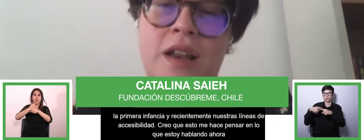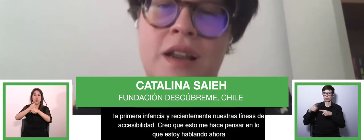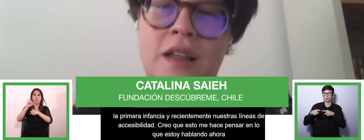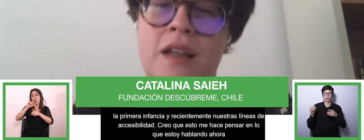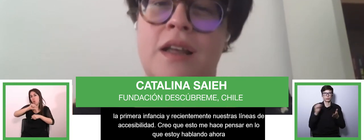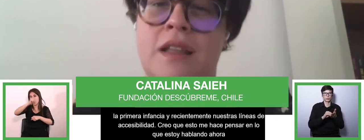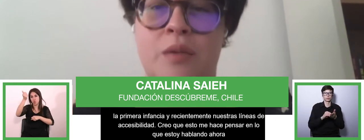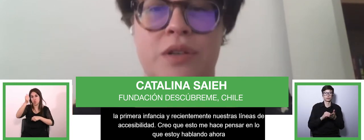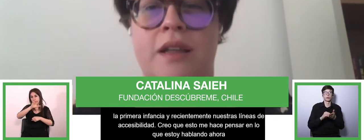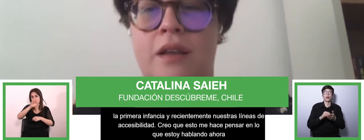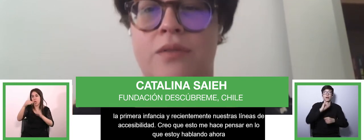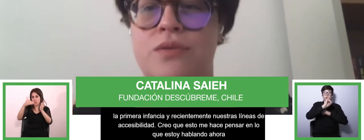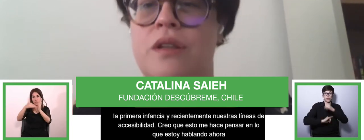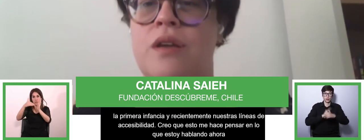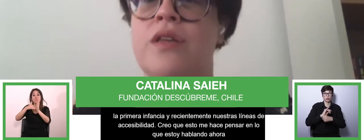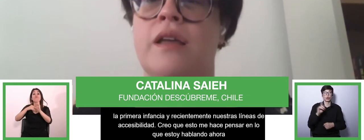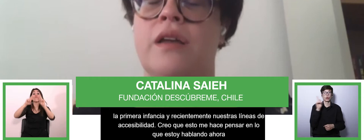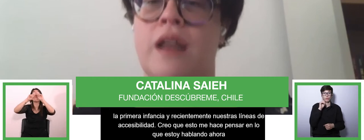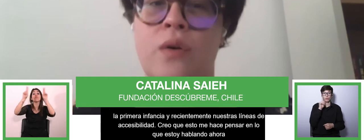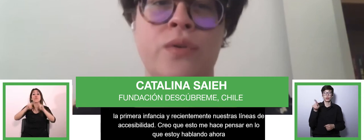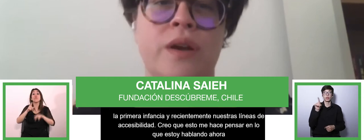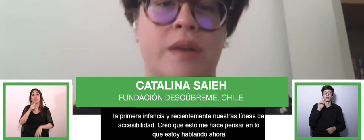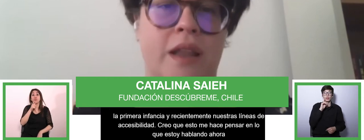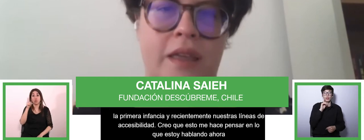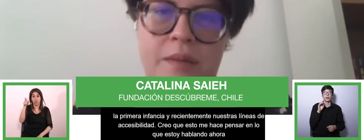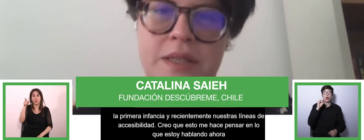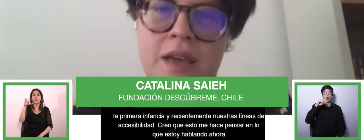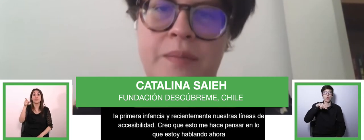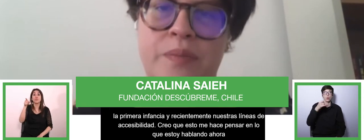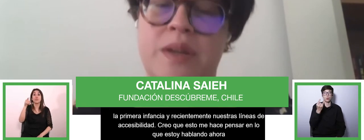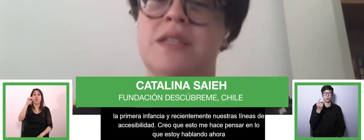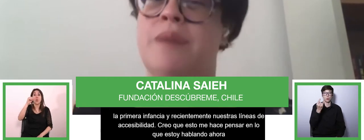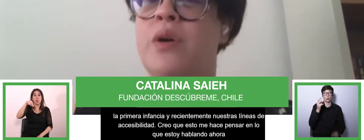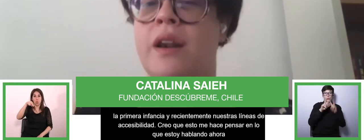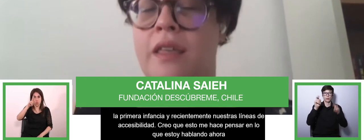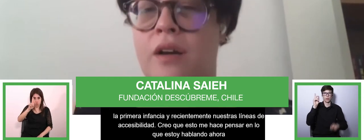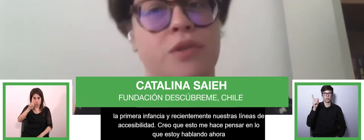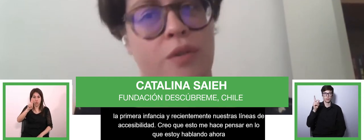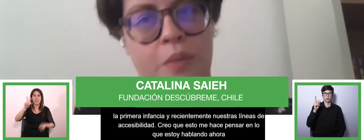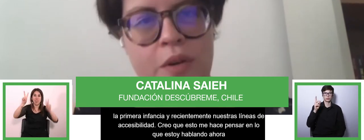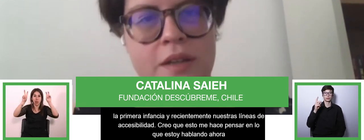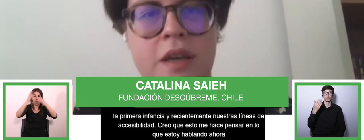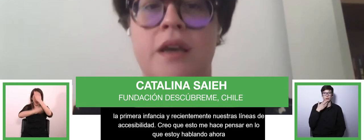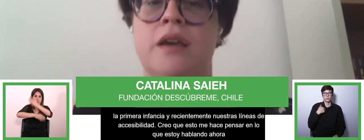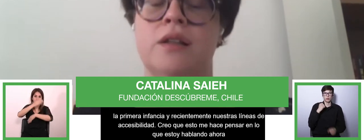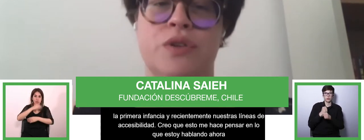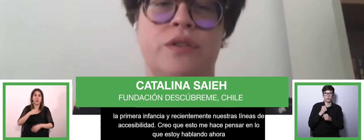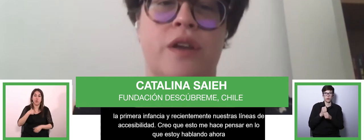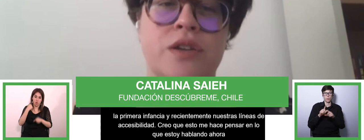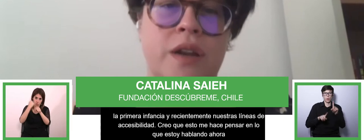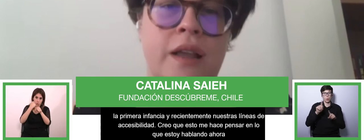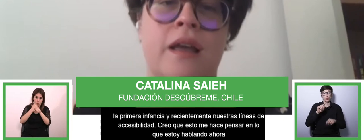ámbito internacional, tenemos el Estado Consultivo de la ONU en materia de discapacidad, participamos en redes como Zero Project,